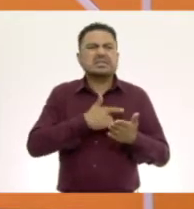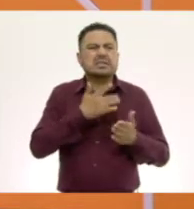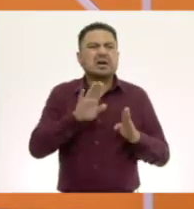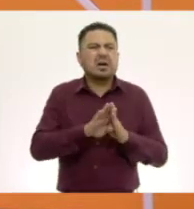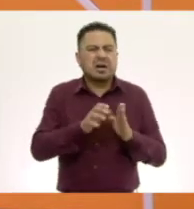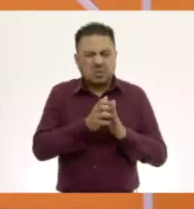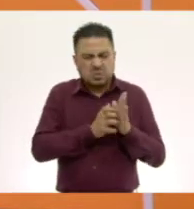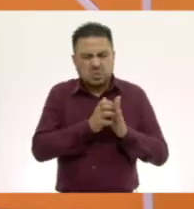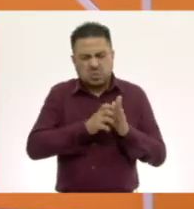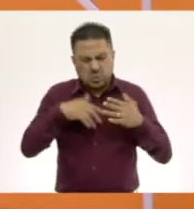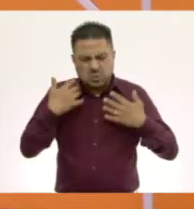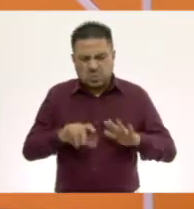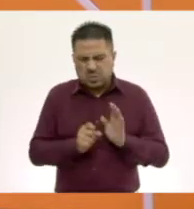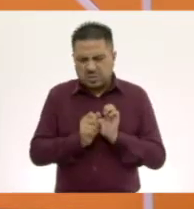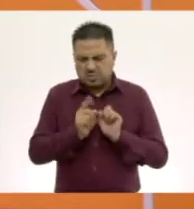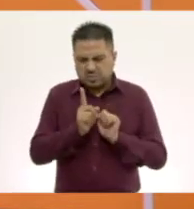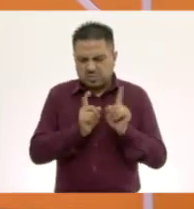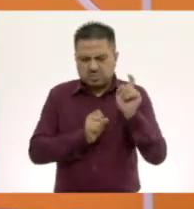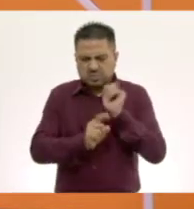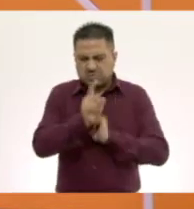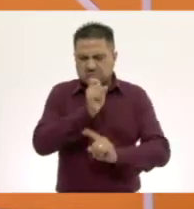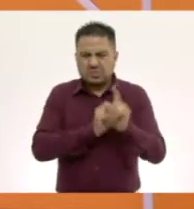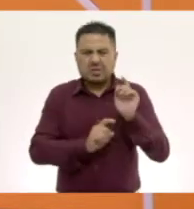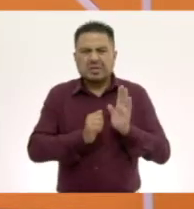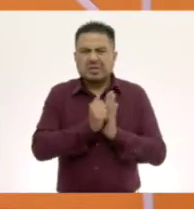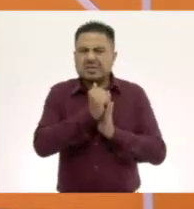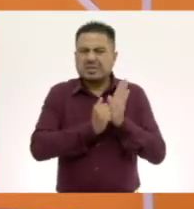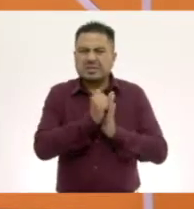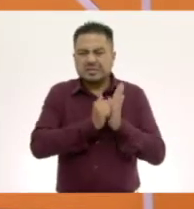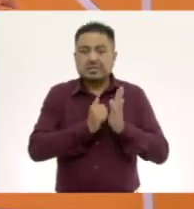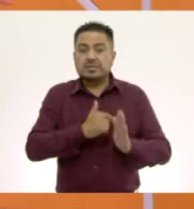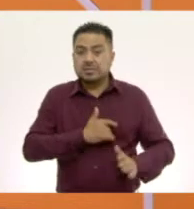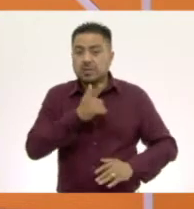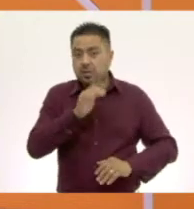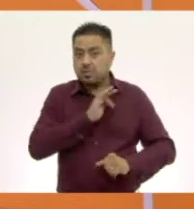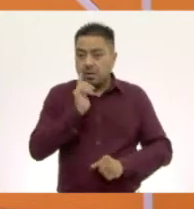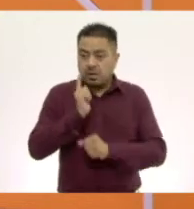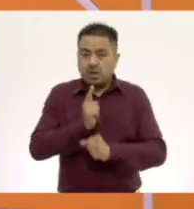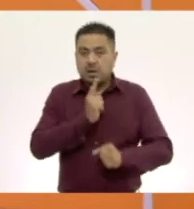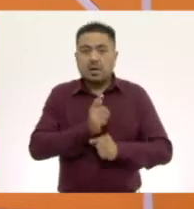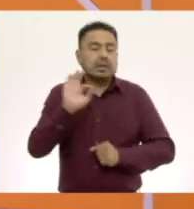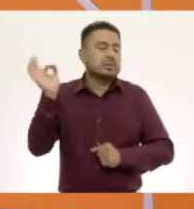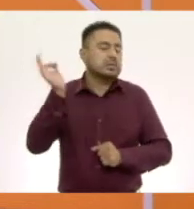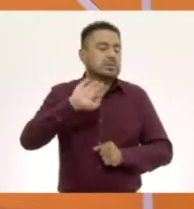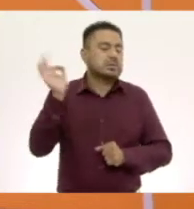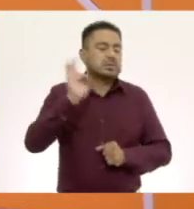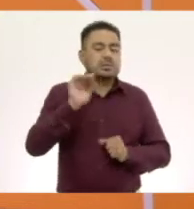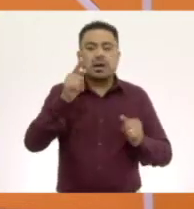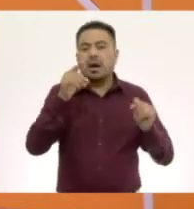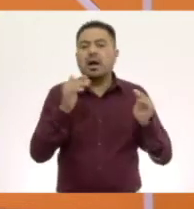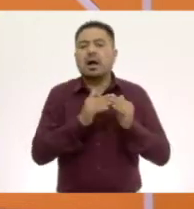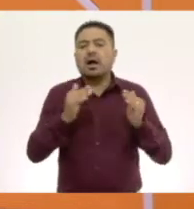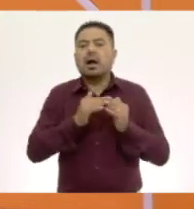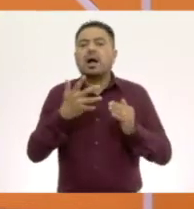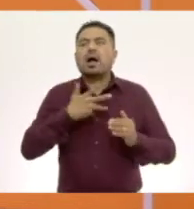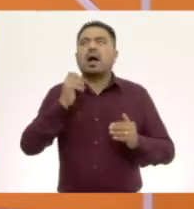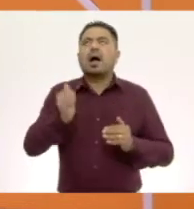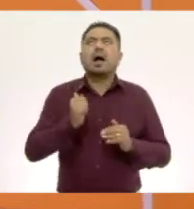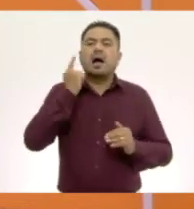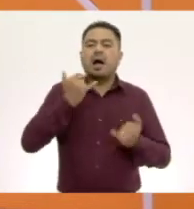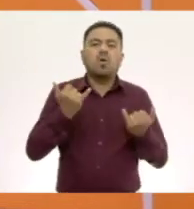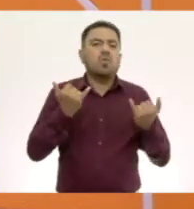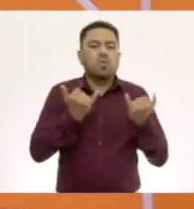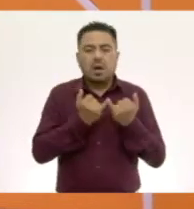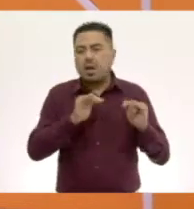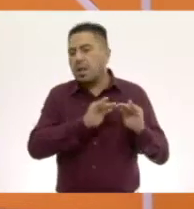raspa. ¿La puedes sentir? Tú puedes identificar a lo mejor en tu casa tienes algo que sea